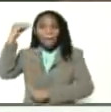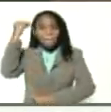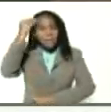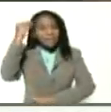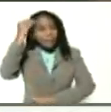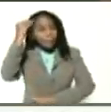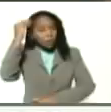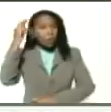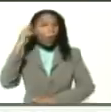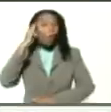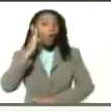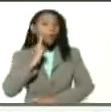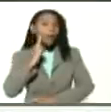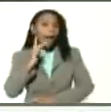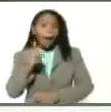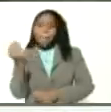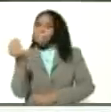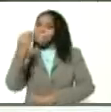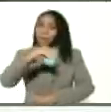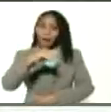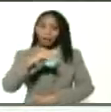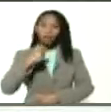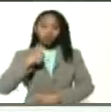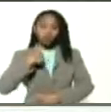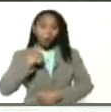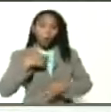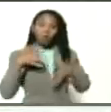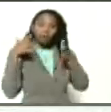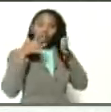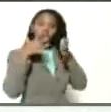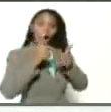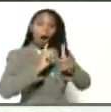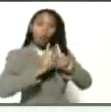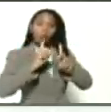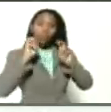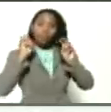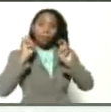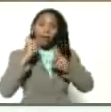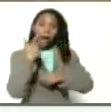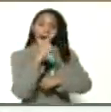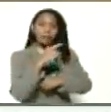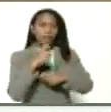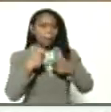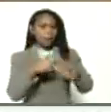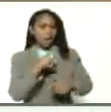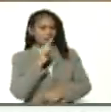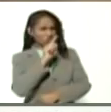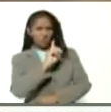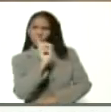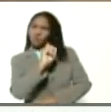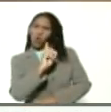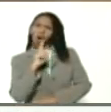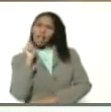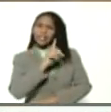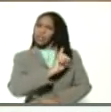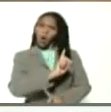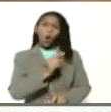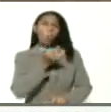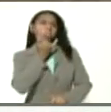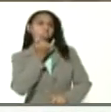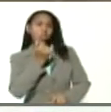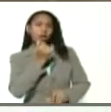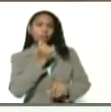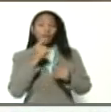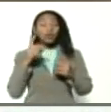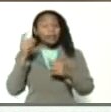de Bolívar. Es más, corregía elementos que contaba la película y decía, esto no fue así, esto fue así. Un gran